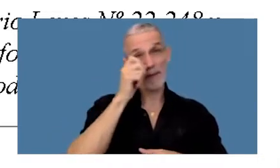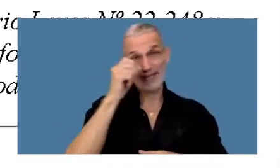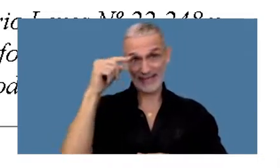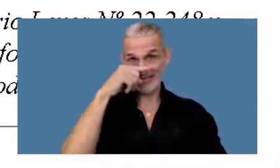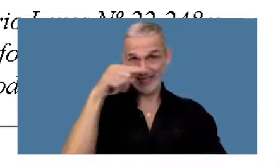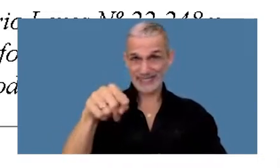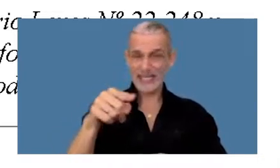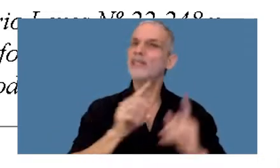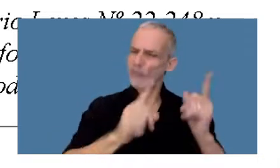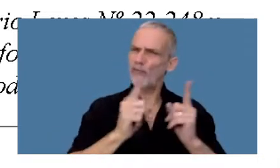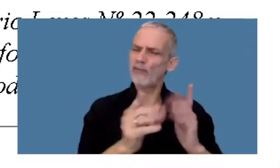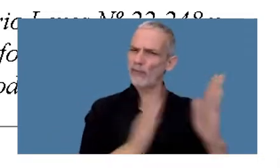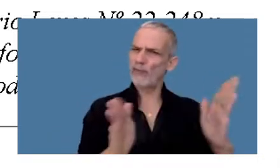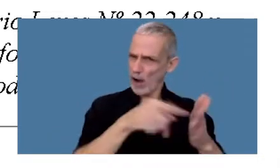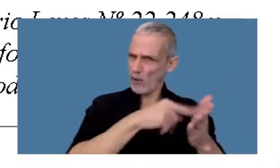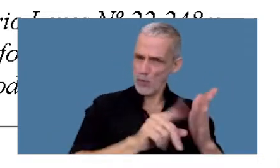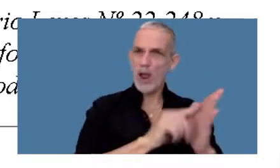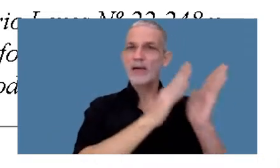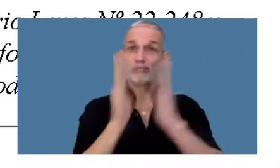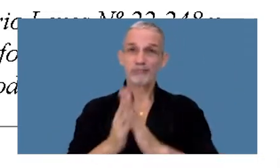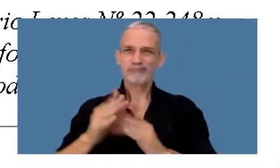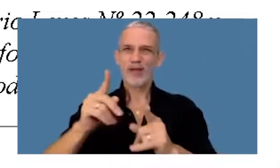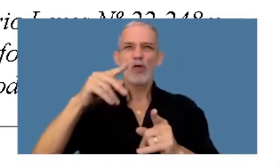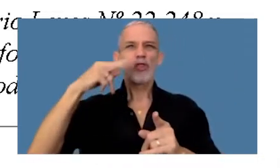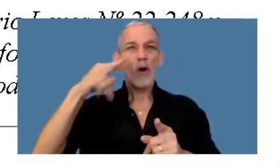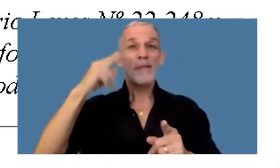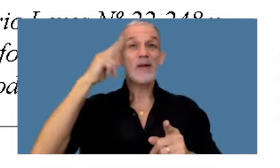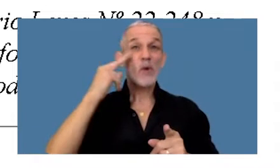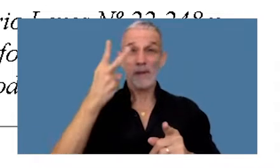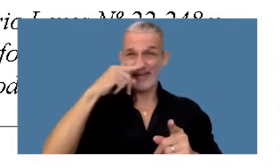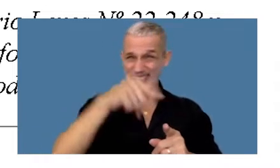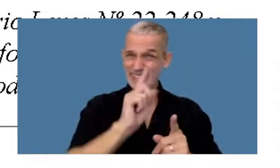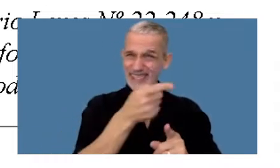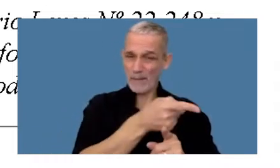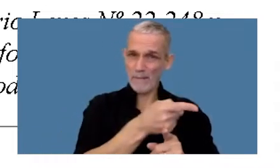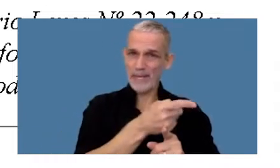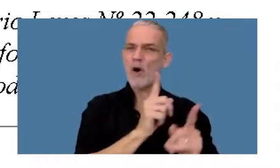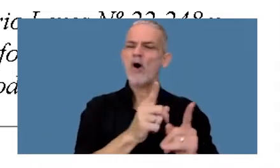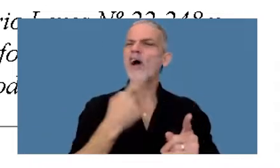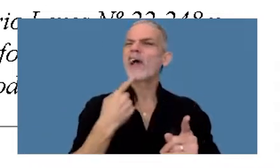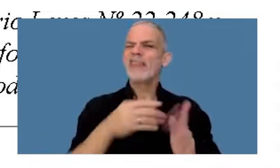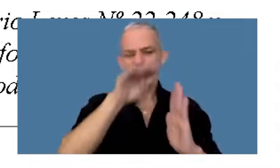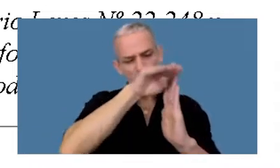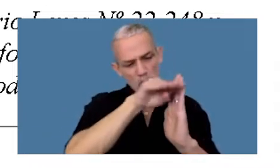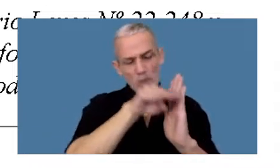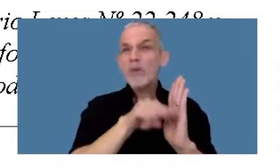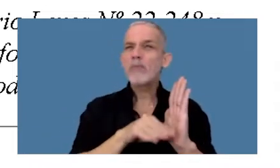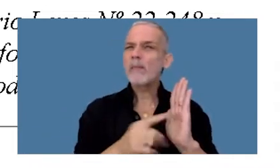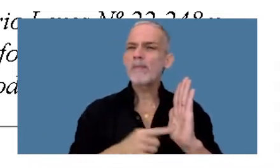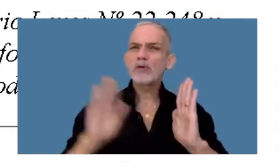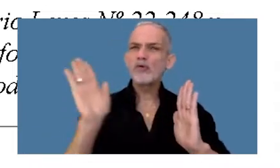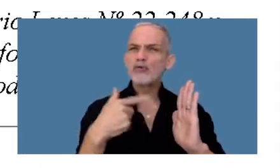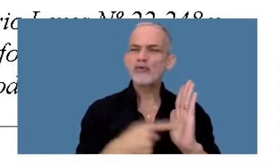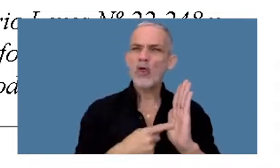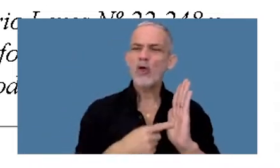sigue vigente. La resolución general 2.927 nos lista todos